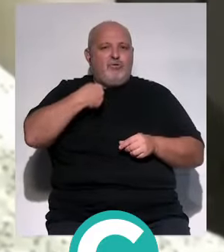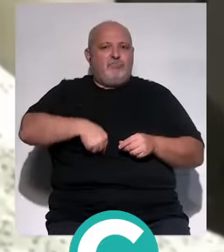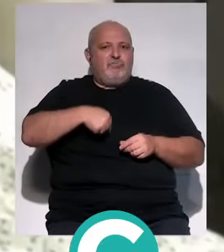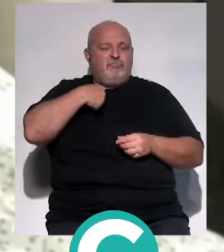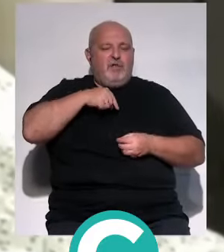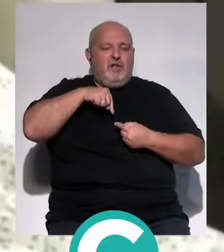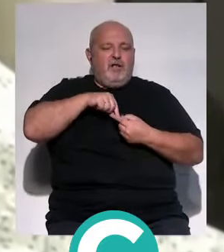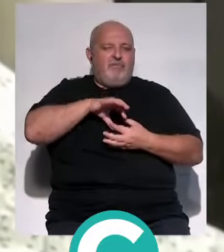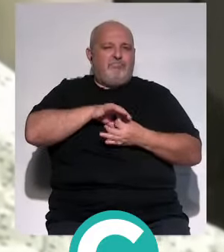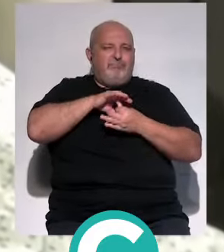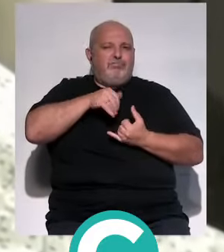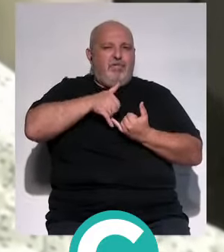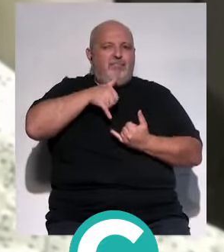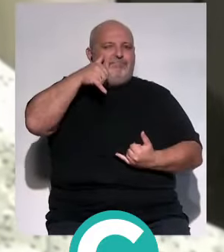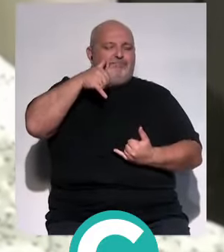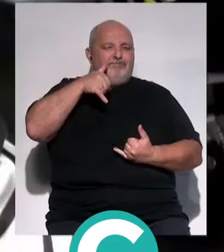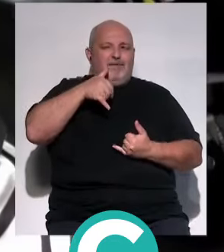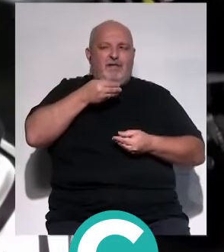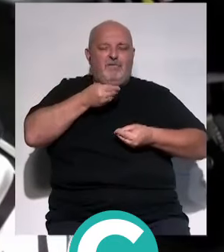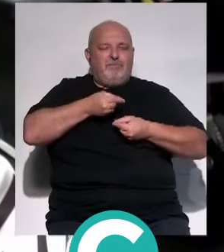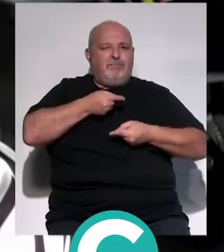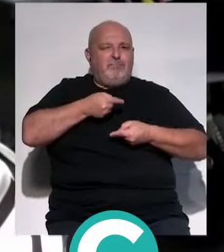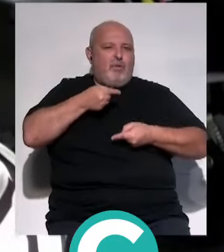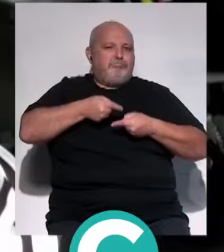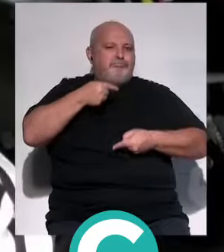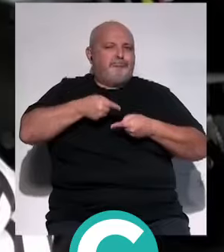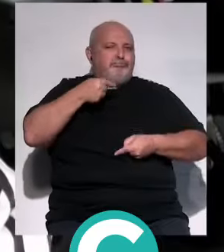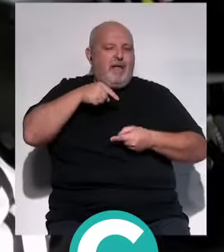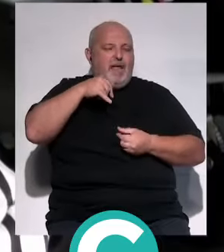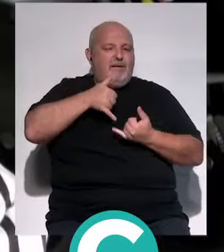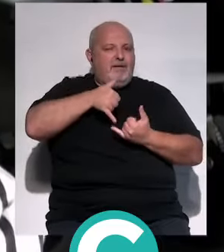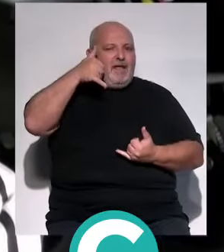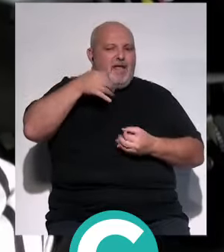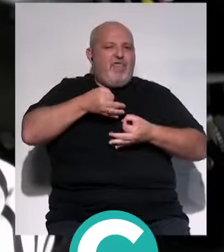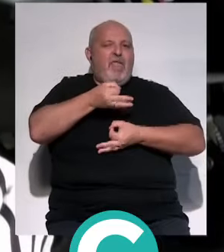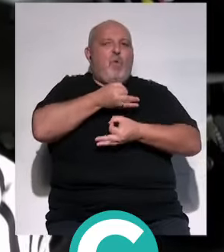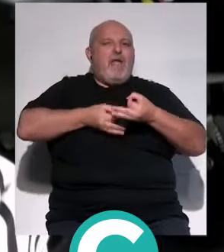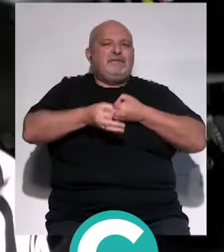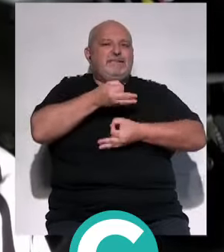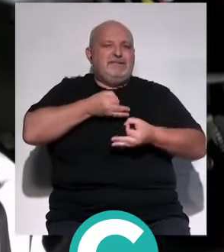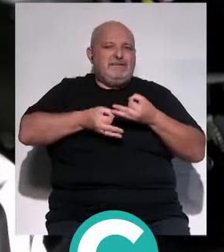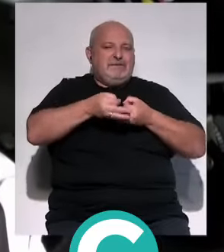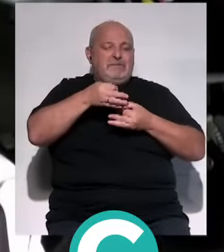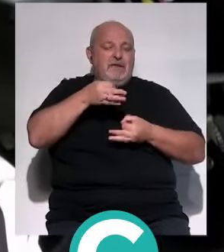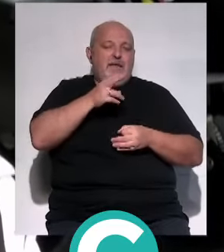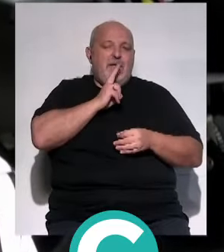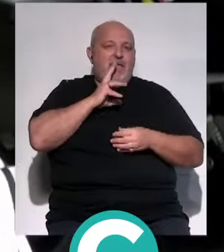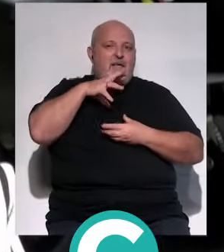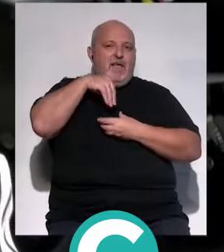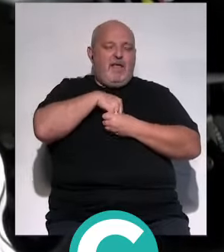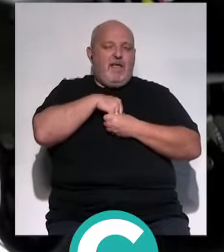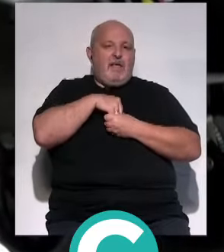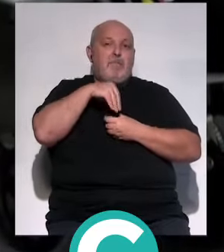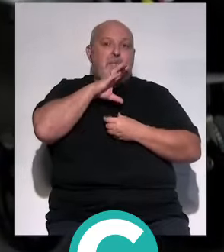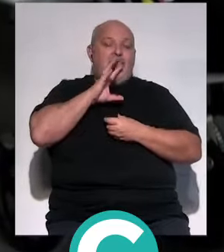dentro del vientre. Que hay un intercambio de células entre la madre y el niño, entonces hay células del niño que se quedan dentro de la